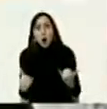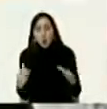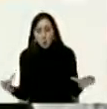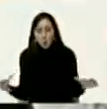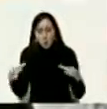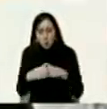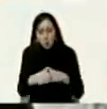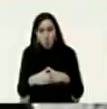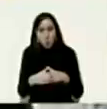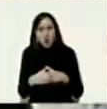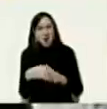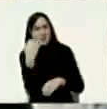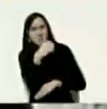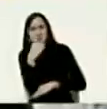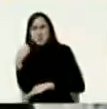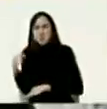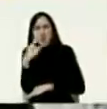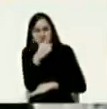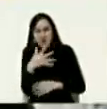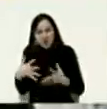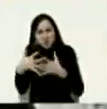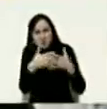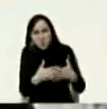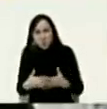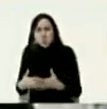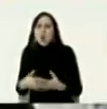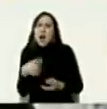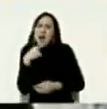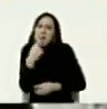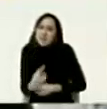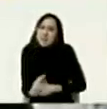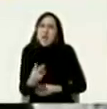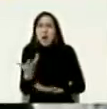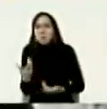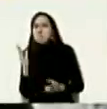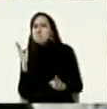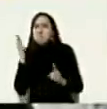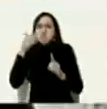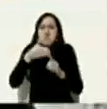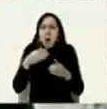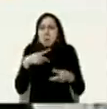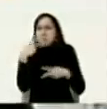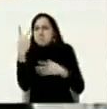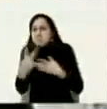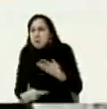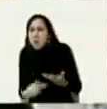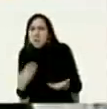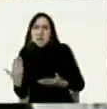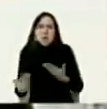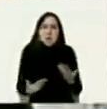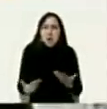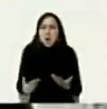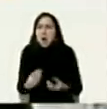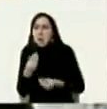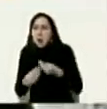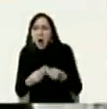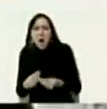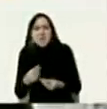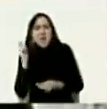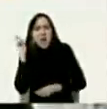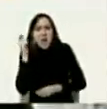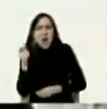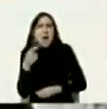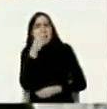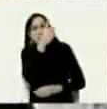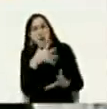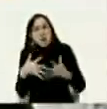de estado ha rechazado esa petición puede hablarnos de lo que planea hacer cuáles son sus próximos movimientos para intentar que Estados